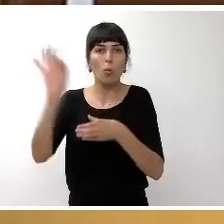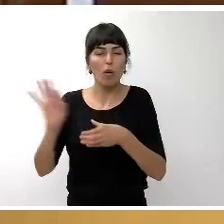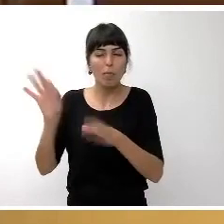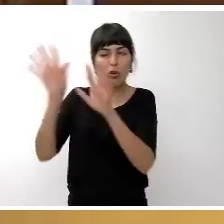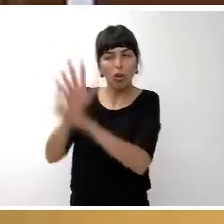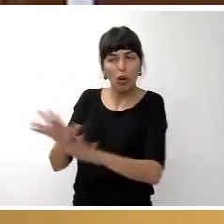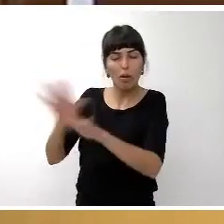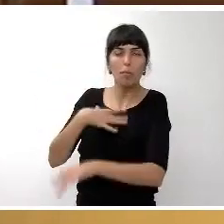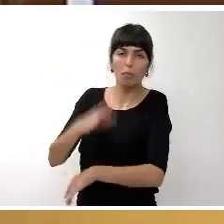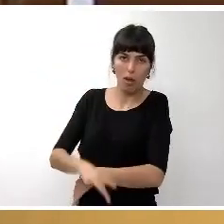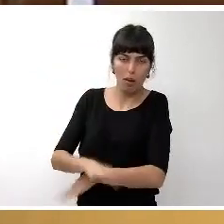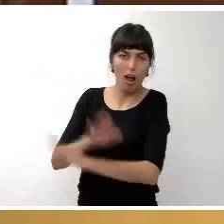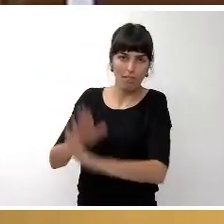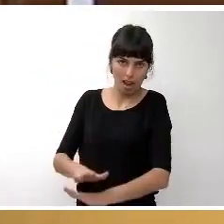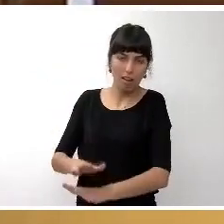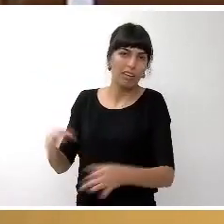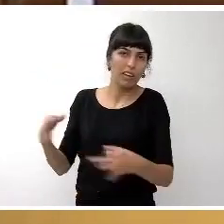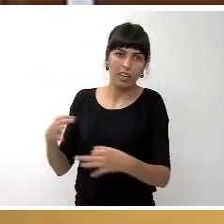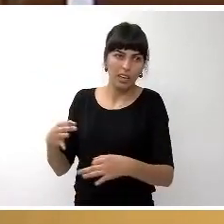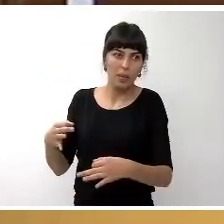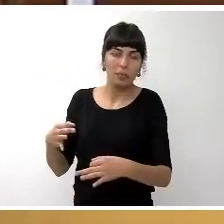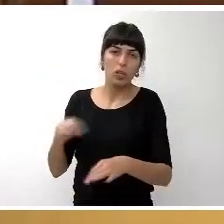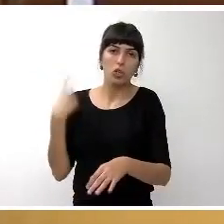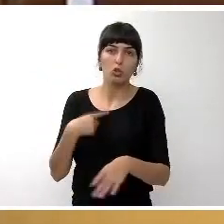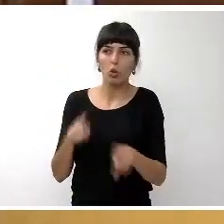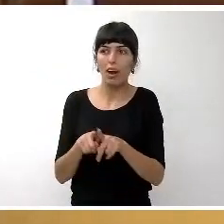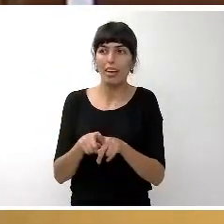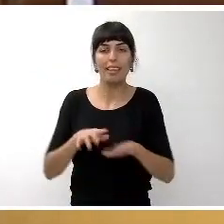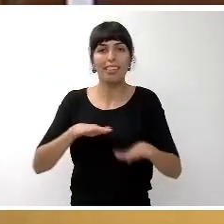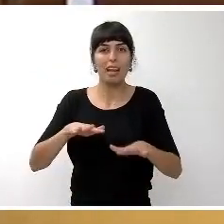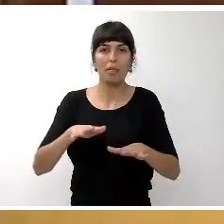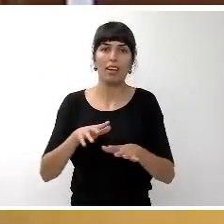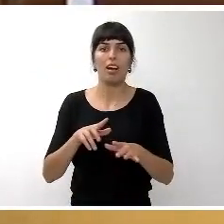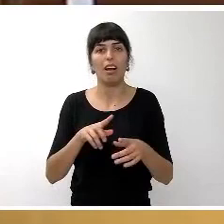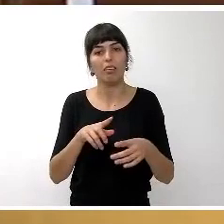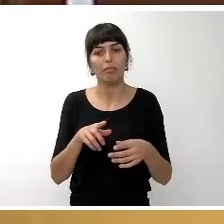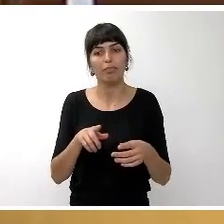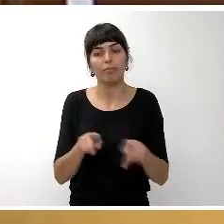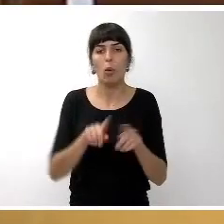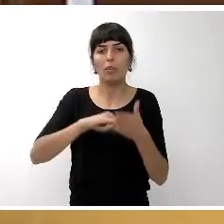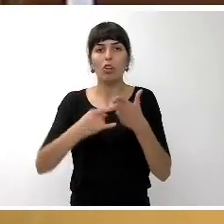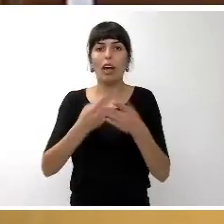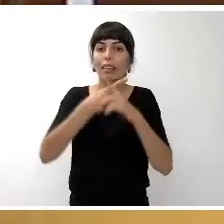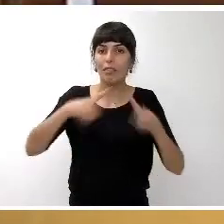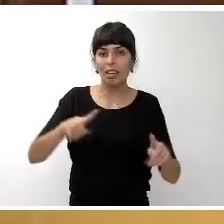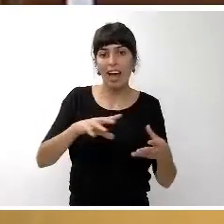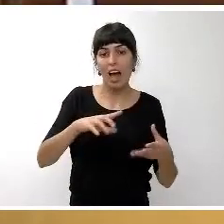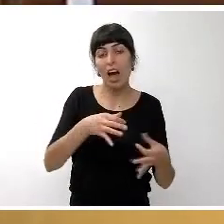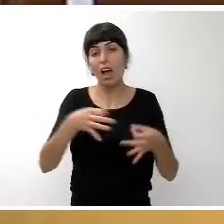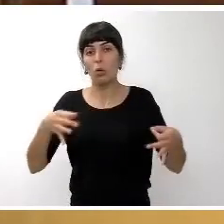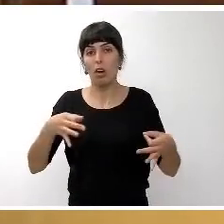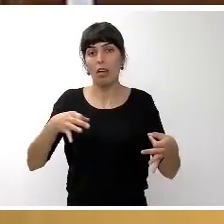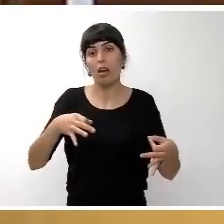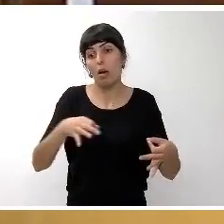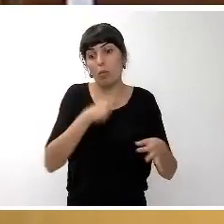estamos en una dinámica diferente, que es adecuada a que los tiempos son